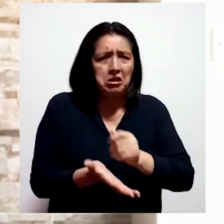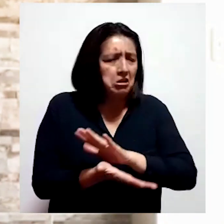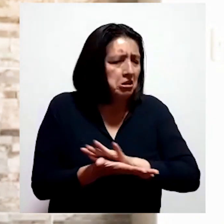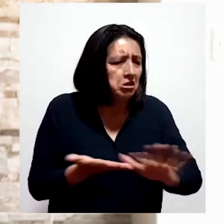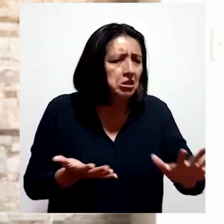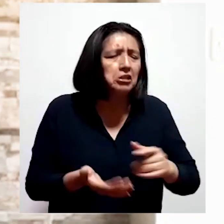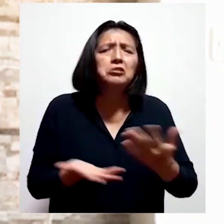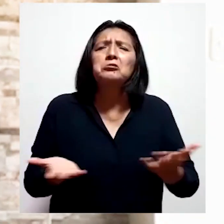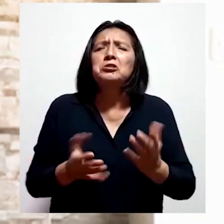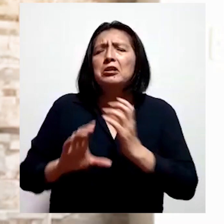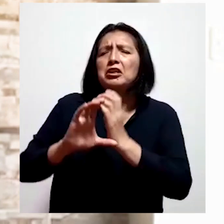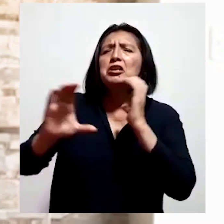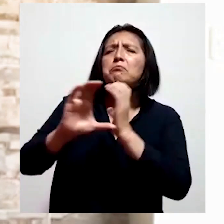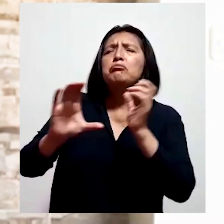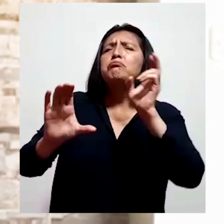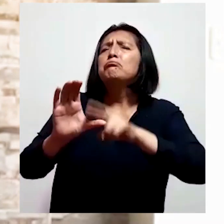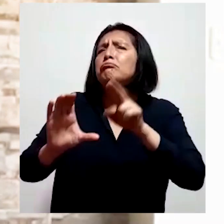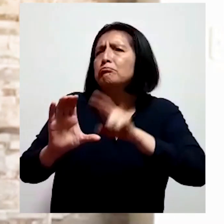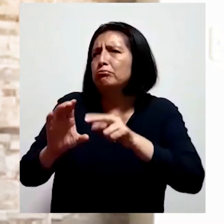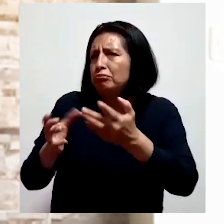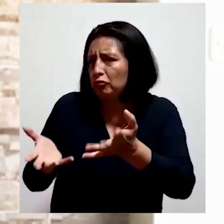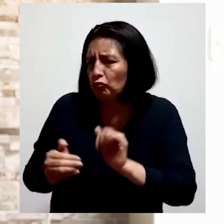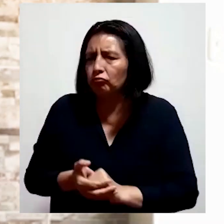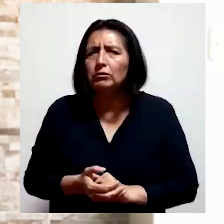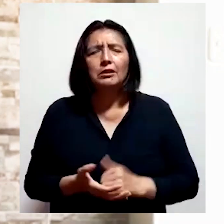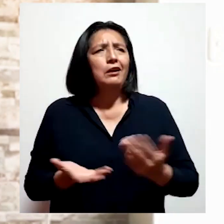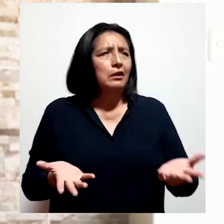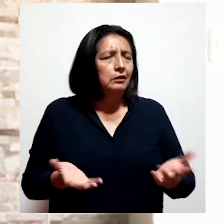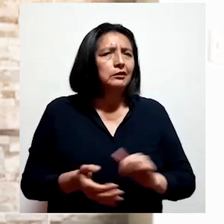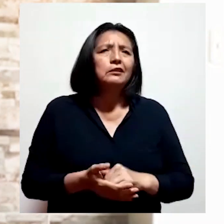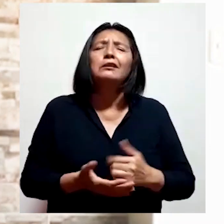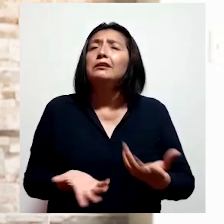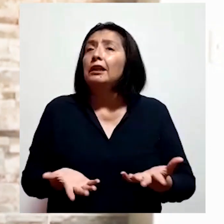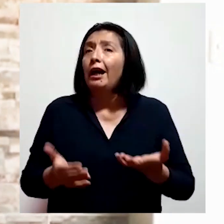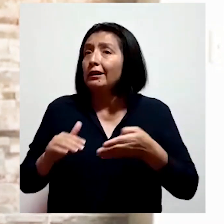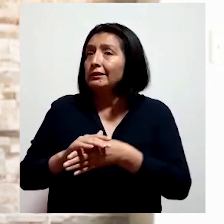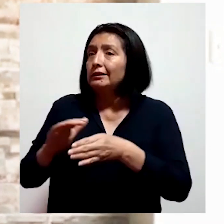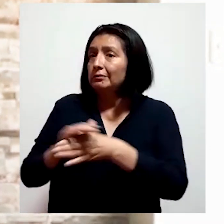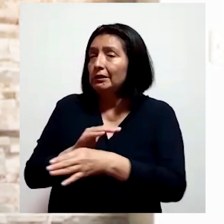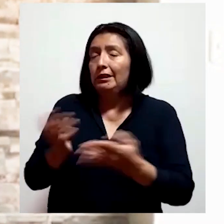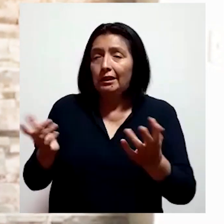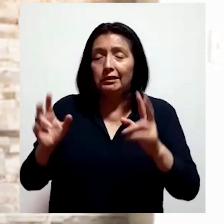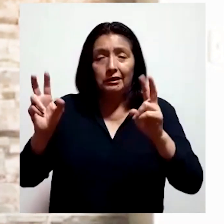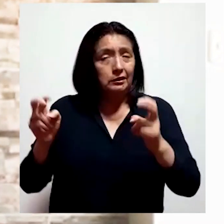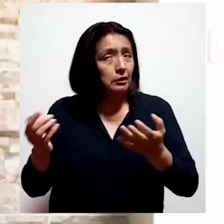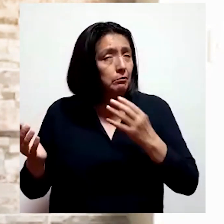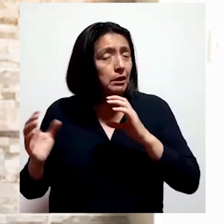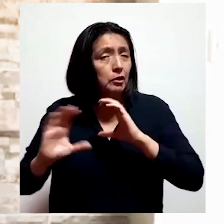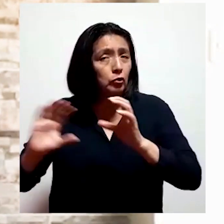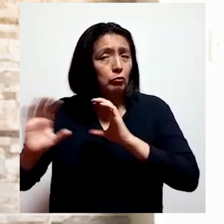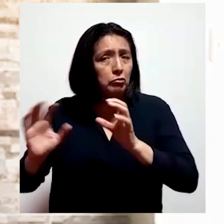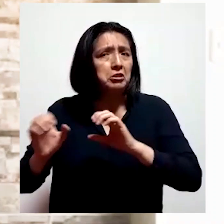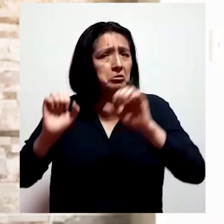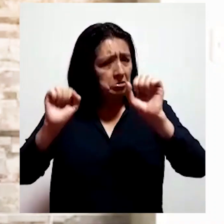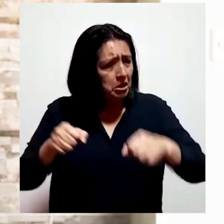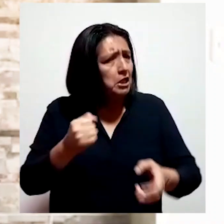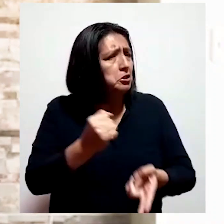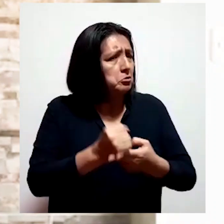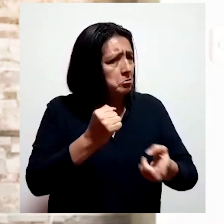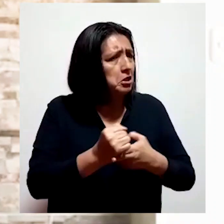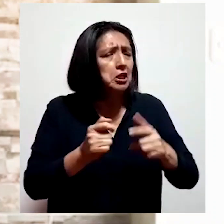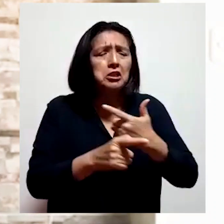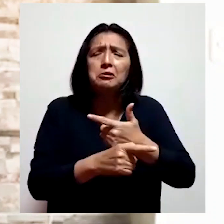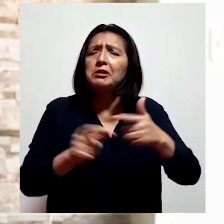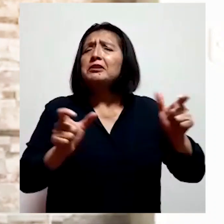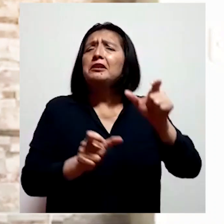libre, o sea gratis, en los transportes públicos urbanos e interurbanos. En la accesibilidad de las comunicaciones, el Estado garantiza el